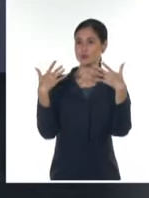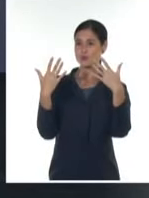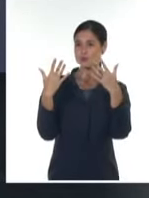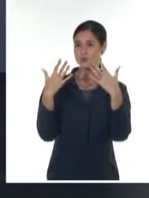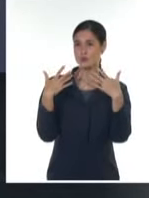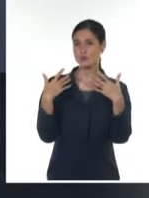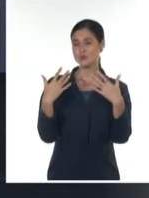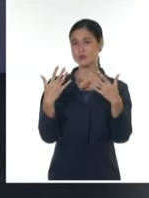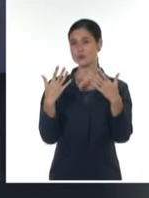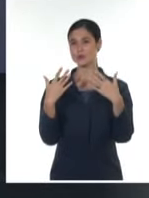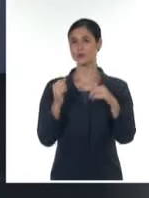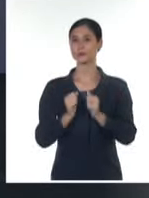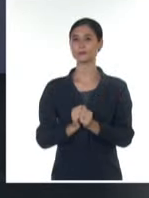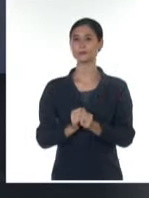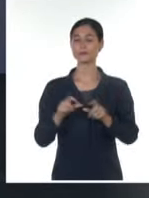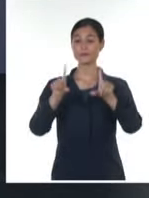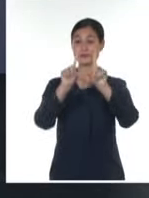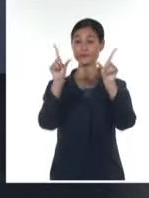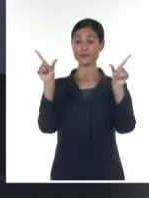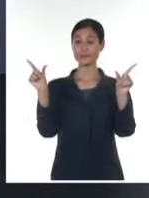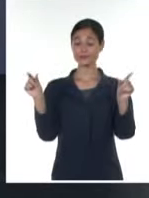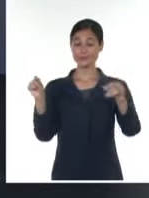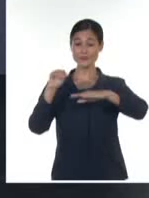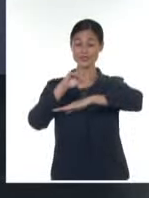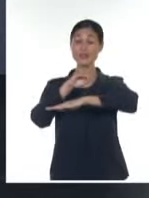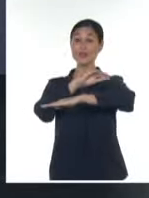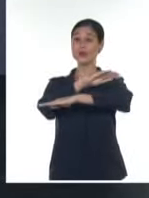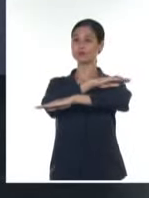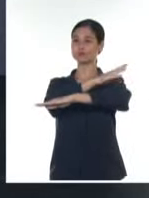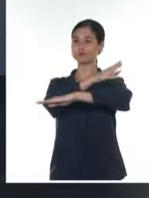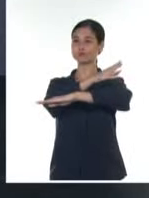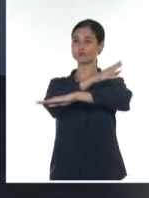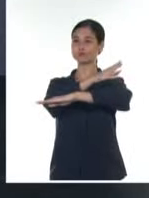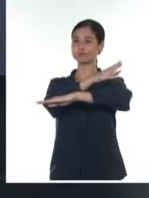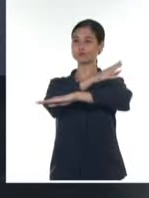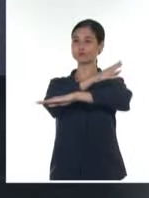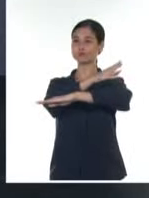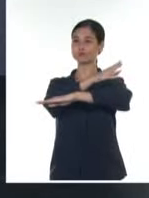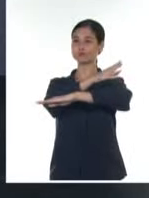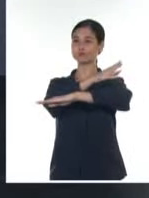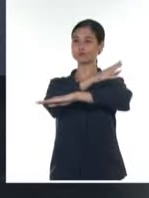tarde, con oleajes en la costa norte-oriental y pocos oleajes en el resto de las costas.